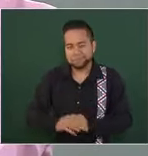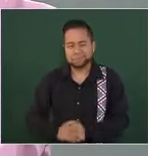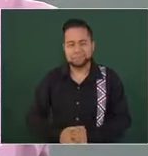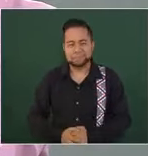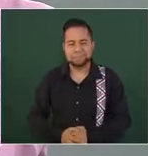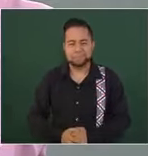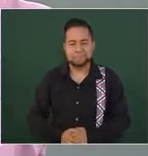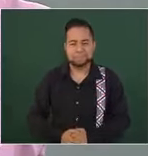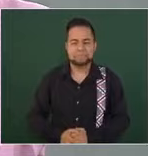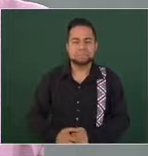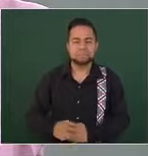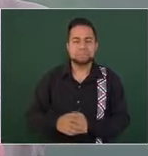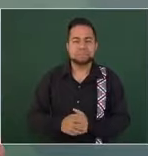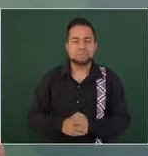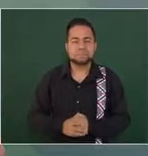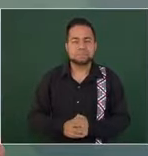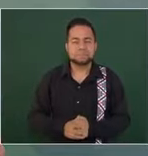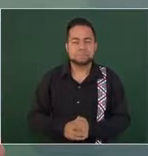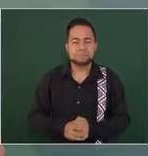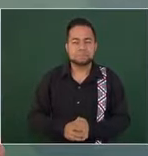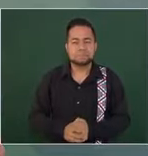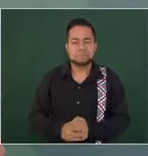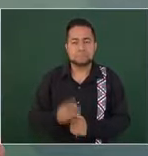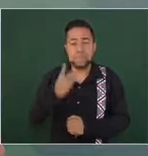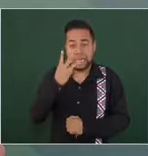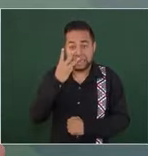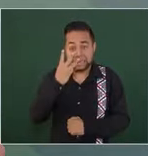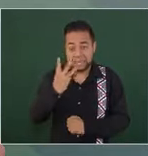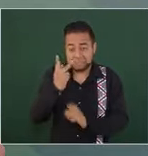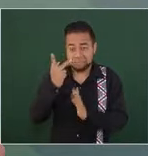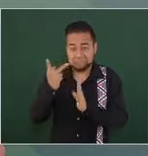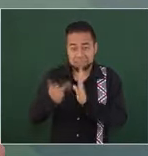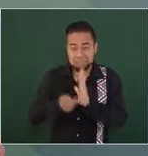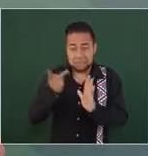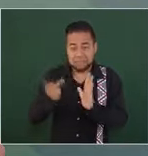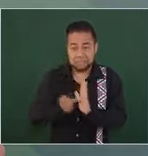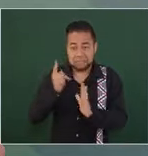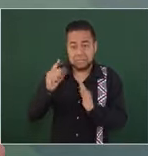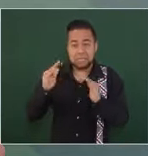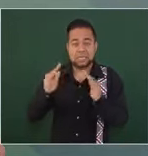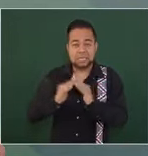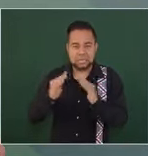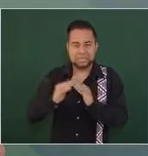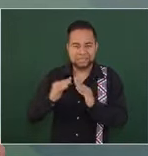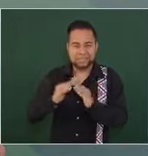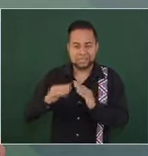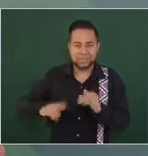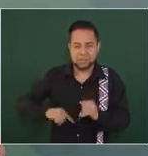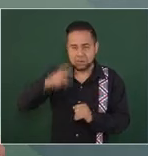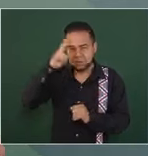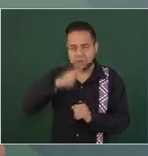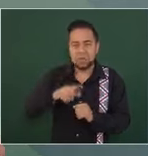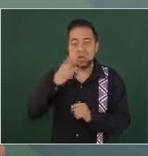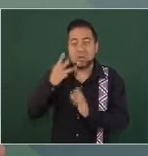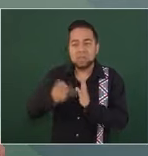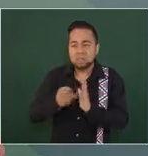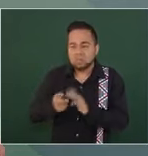se ha incendiado o han quemado el Palacio Nacional y dos